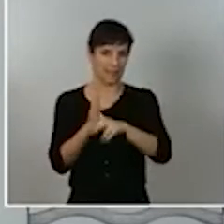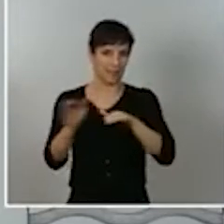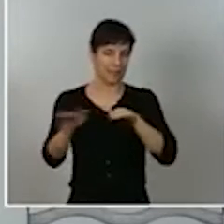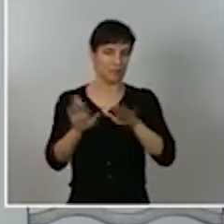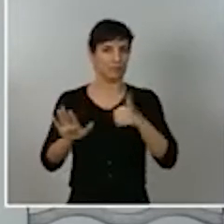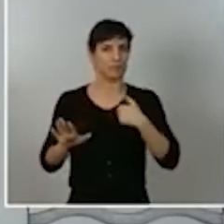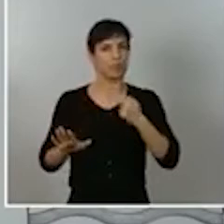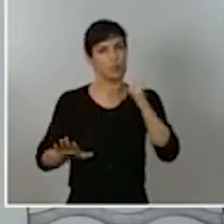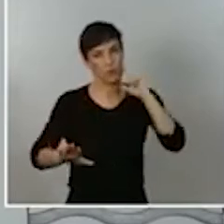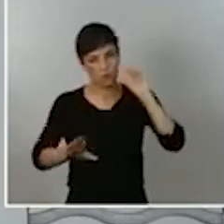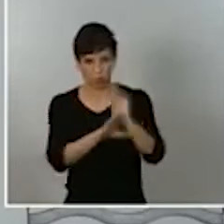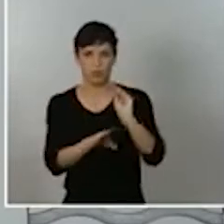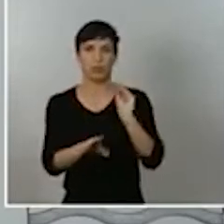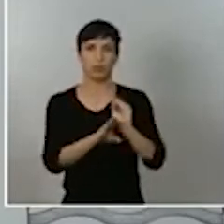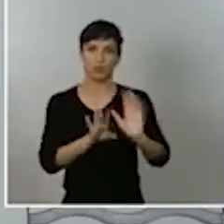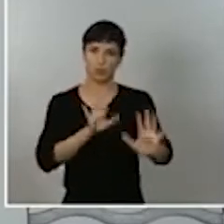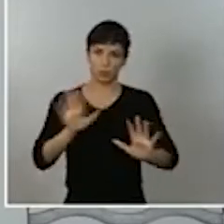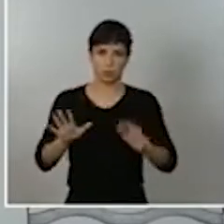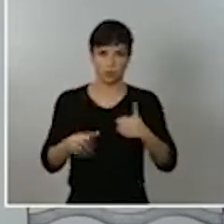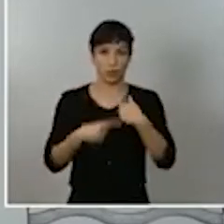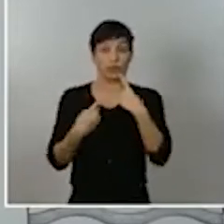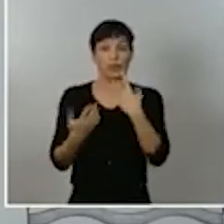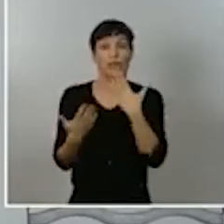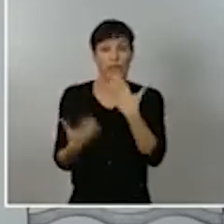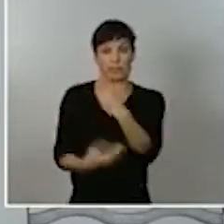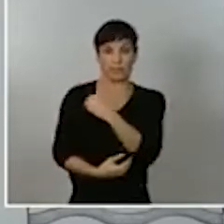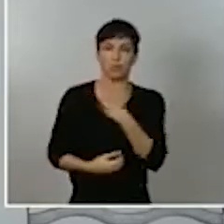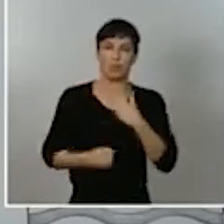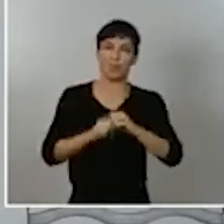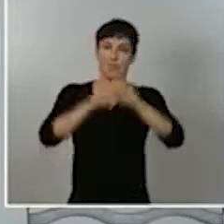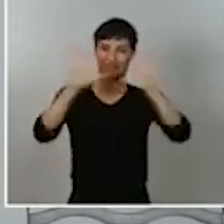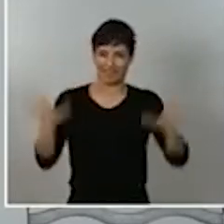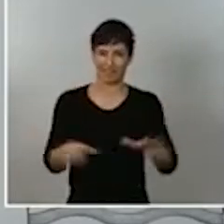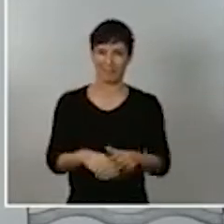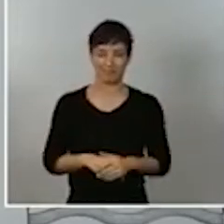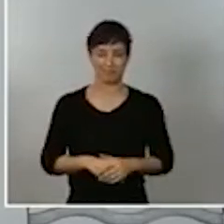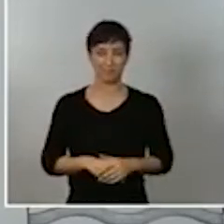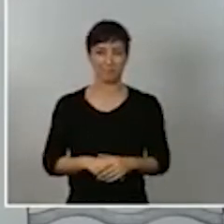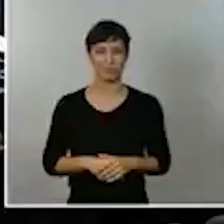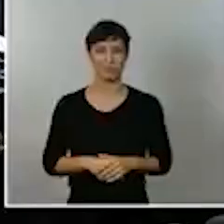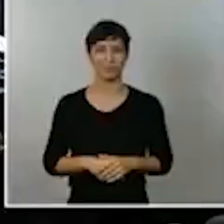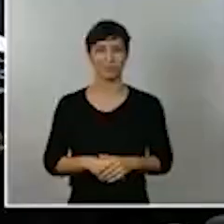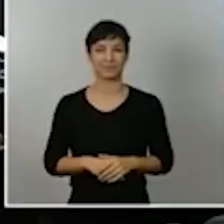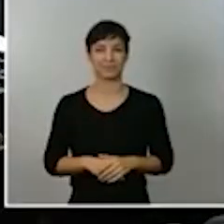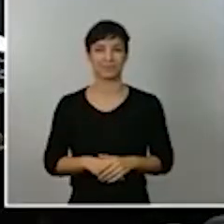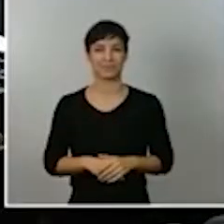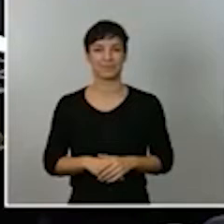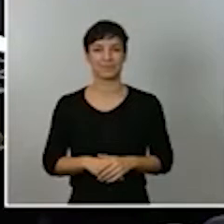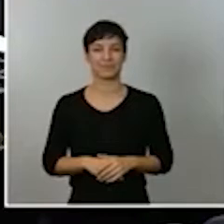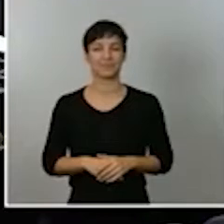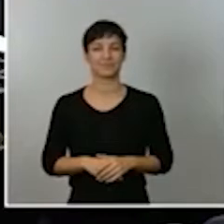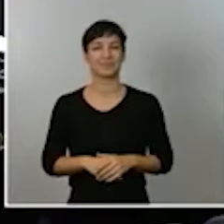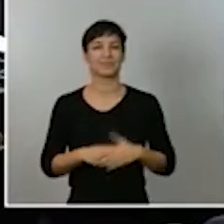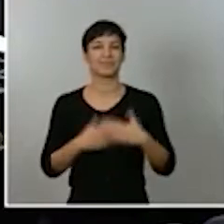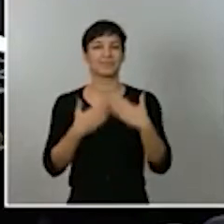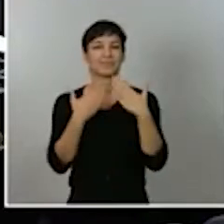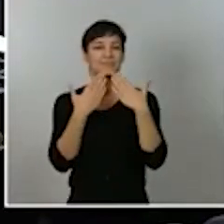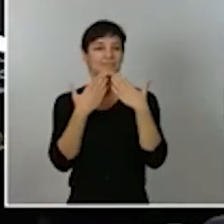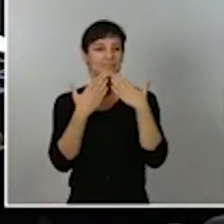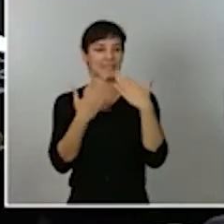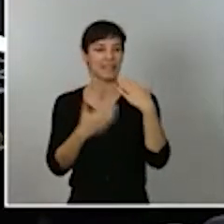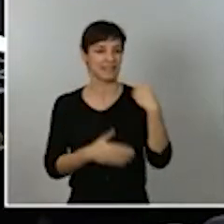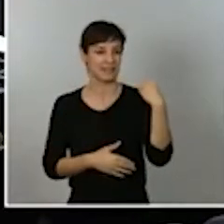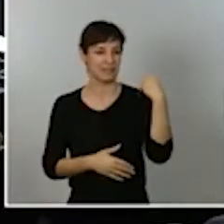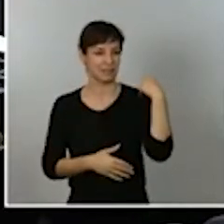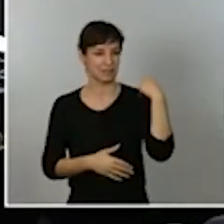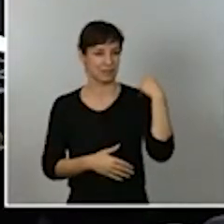Lo he dicho y quiero agradecer su pregunta que me permite aclararlo. Gracias Marcos por la pregunta. En ese sentido en primer lugar no